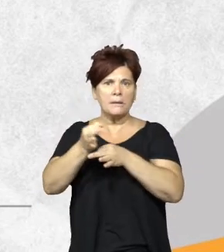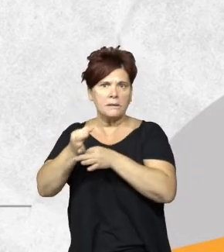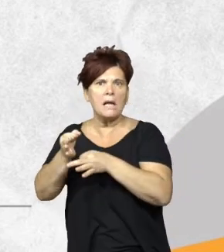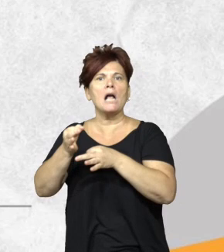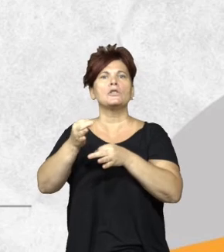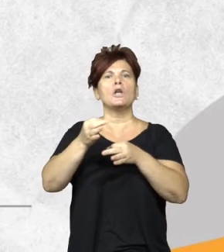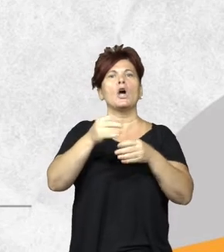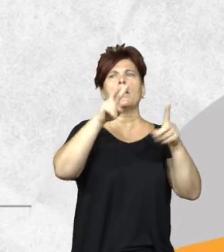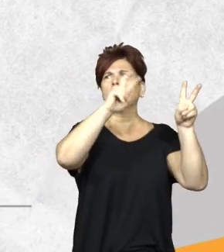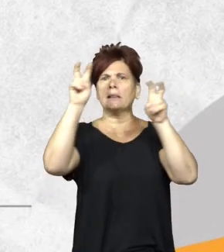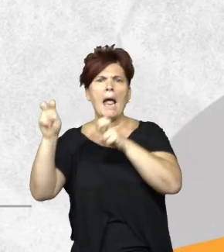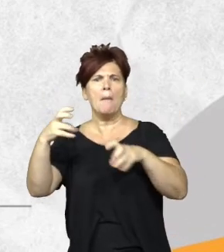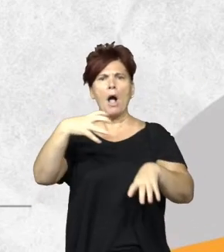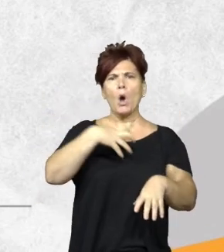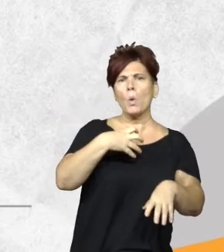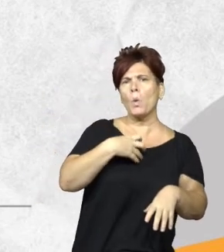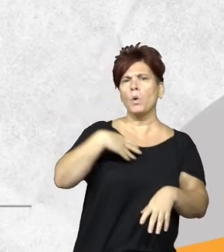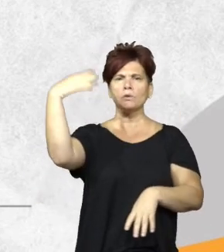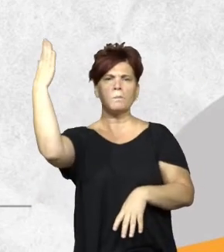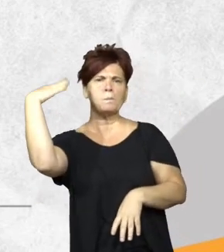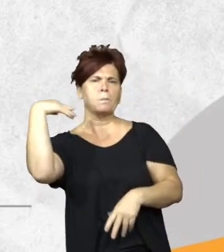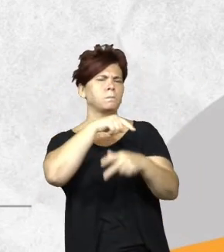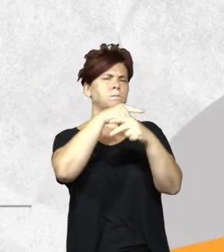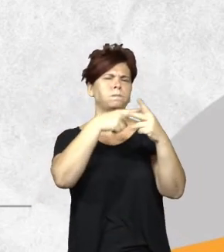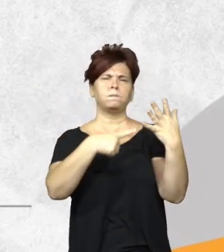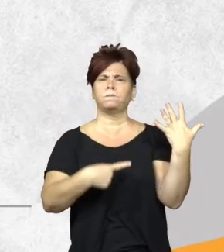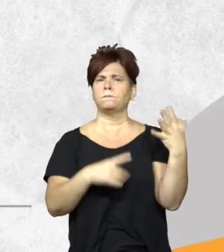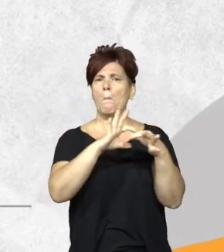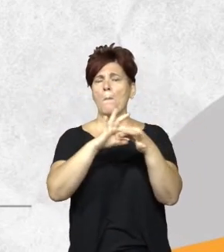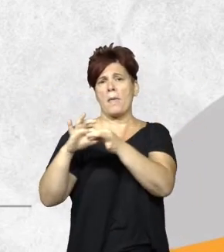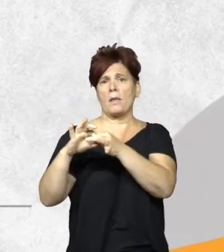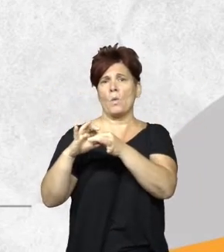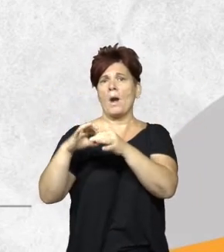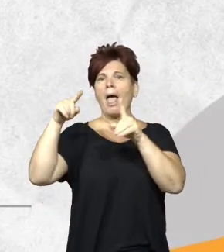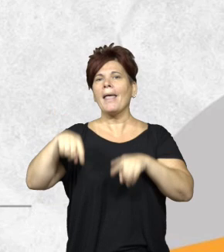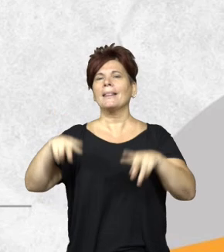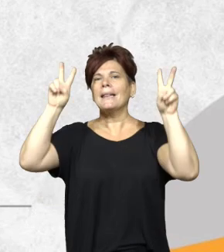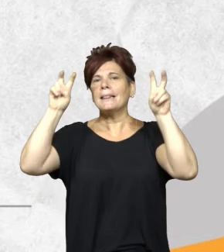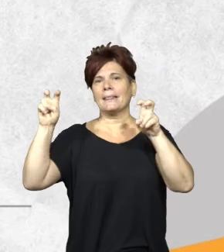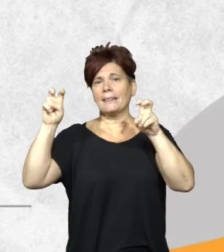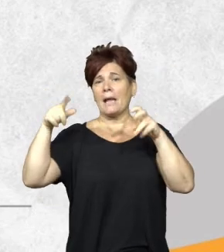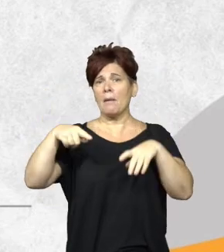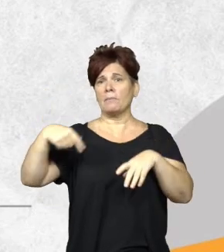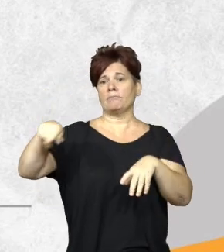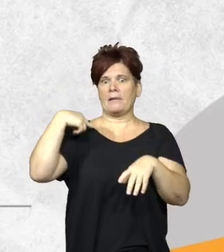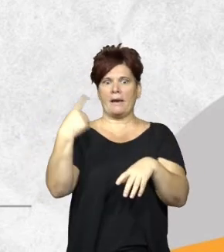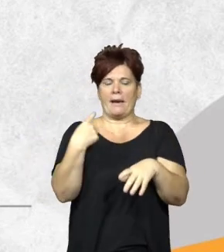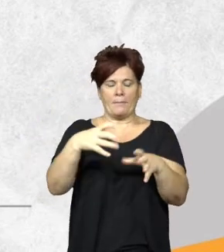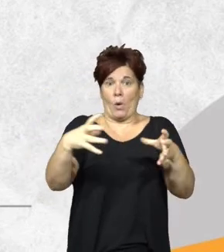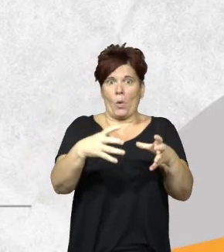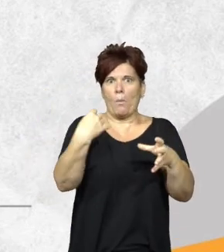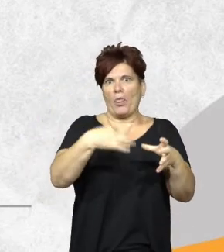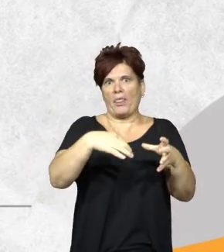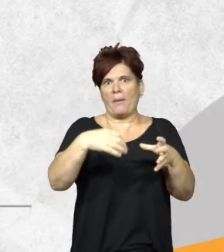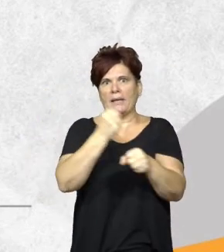participaciones de curso seminarios y demás cuestiones que tenían que ver con todas y cada una de las cuestiones que ellos tenían que intervenir es por